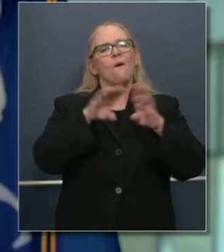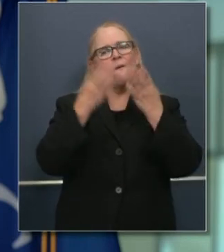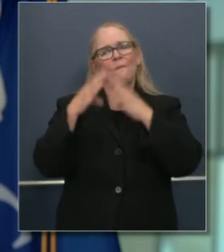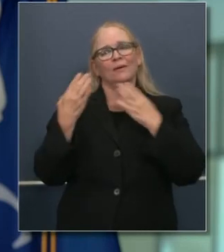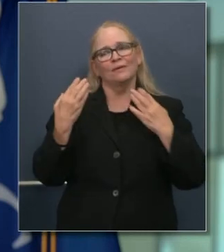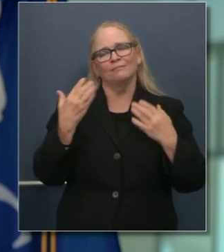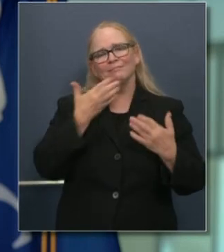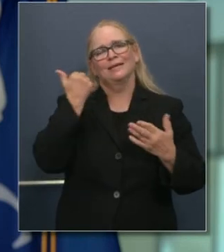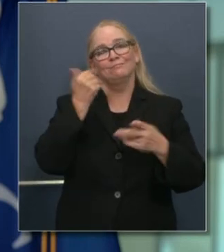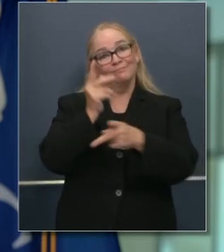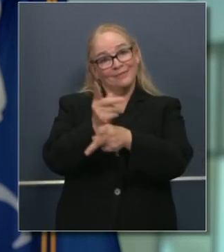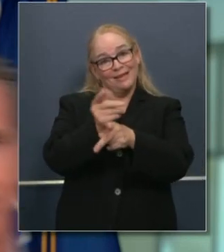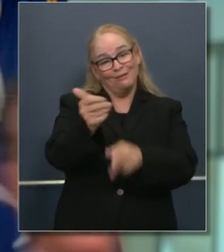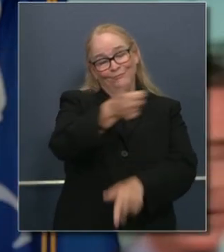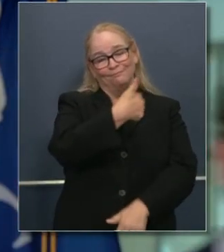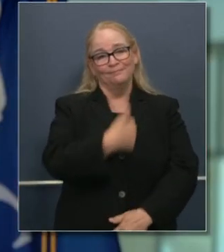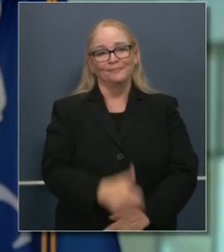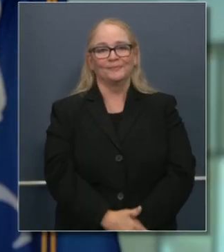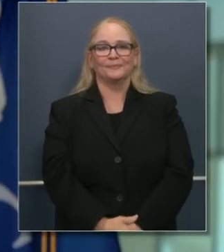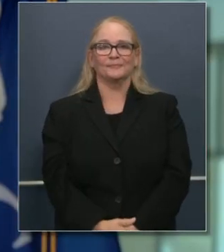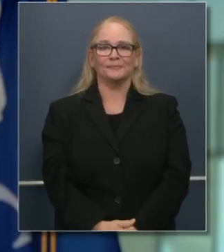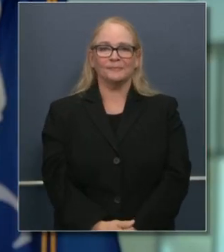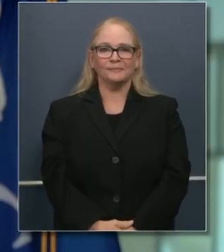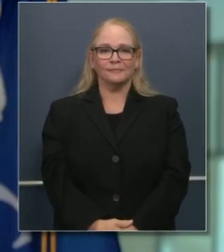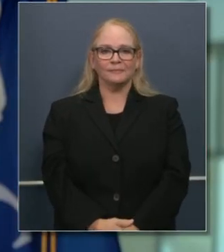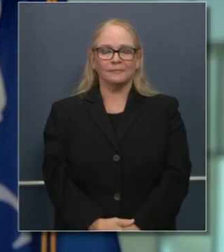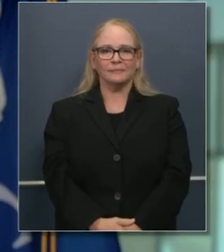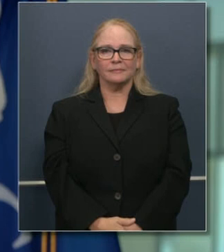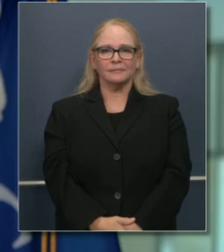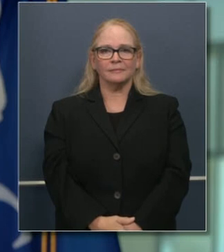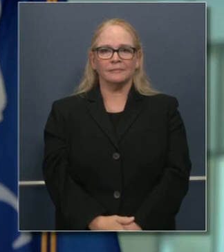a cierta normalidad. Y con eso, gracias a todos.